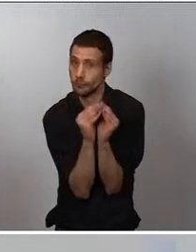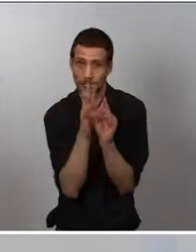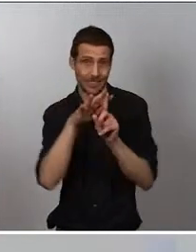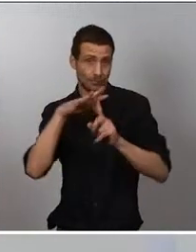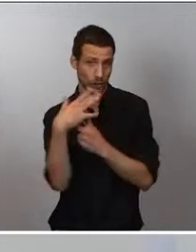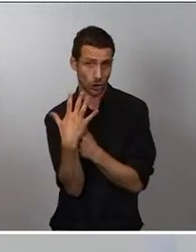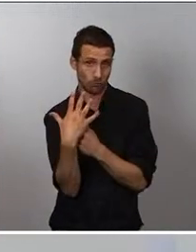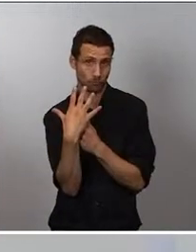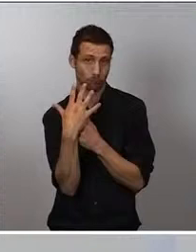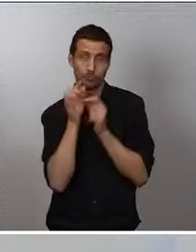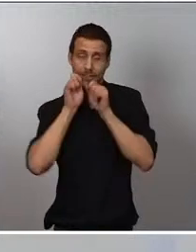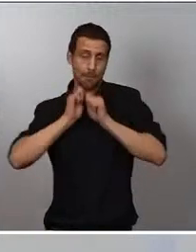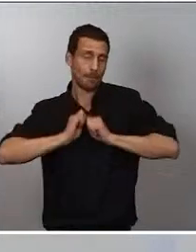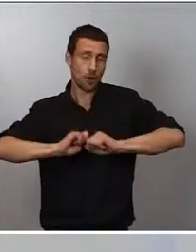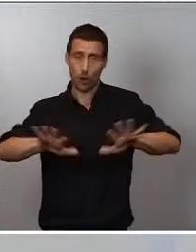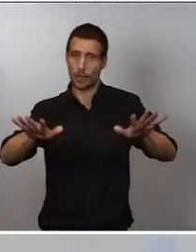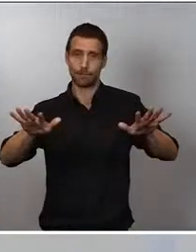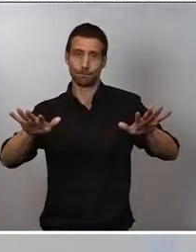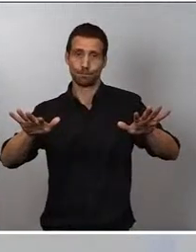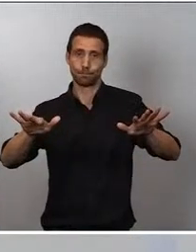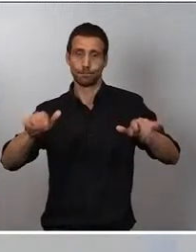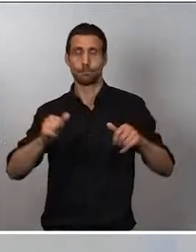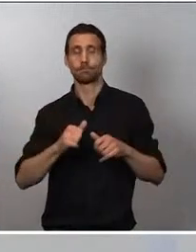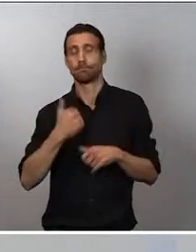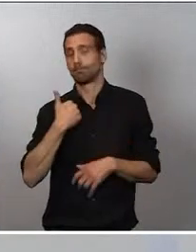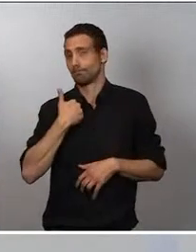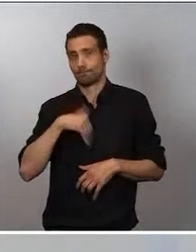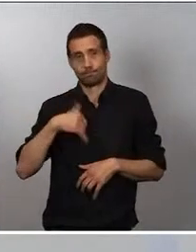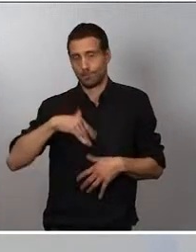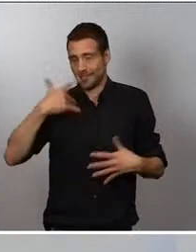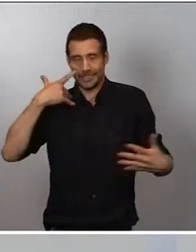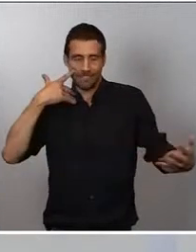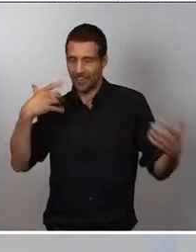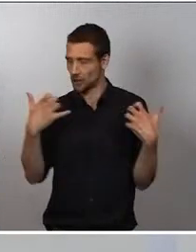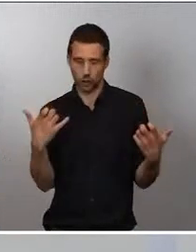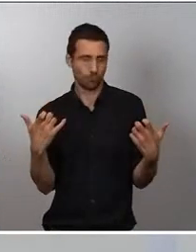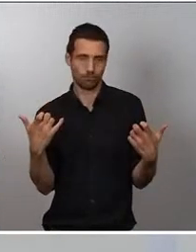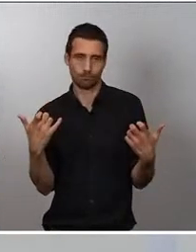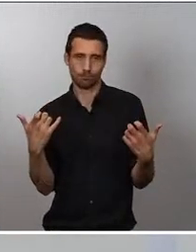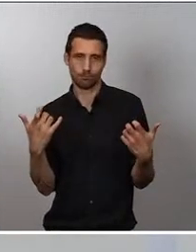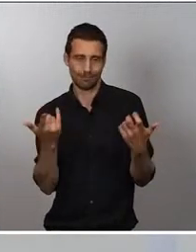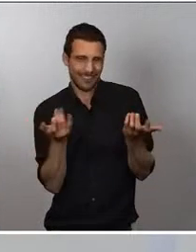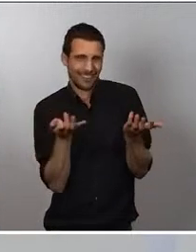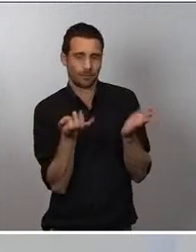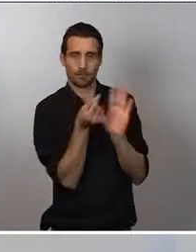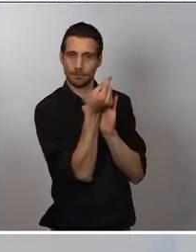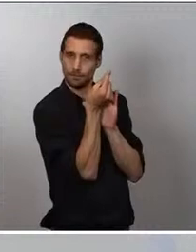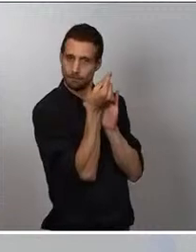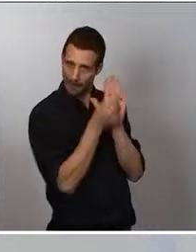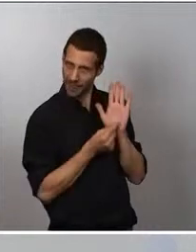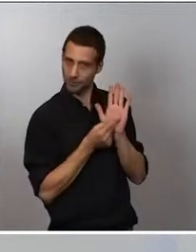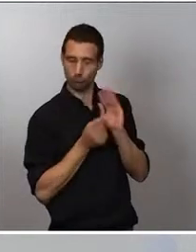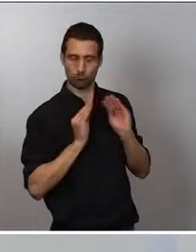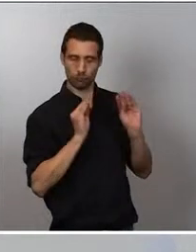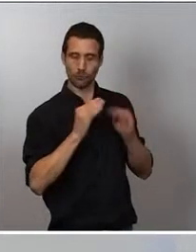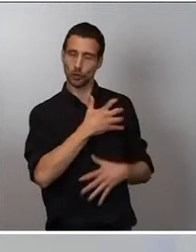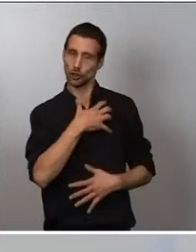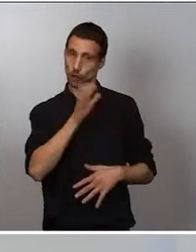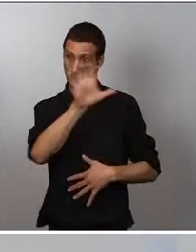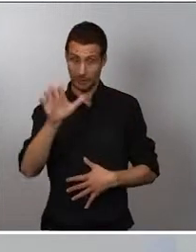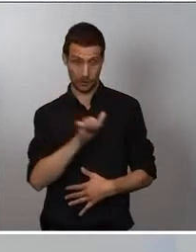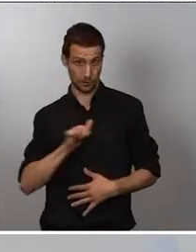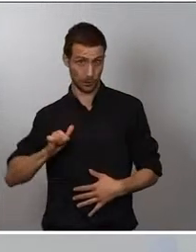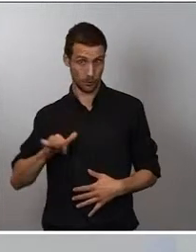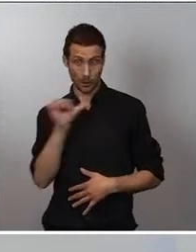se están viendo los efectos de las medidas que han adoptado las comunidades autónomas en las semanas anteriores. Siempre hemos dicho